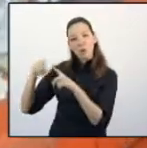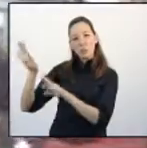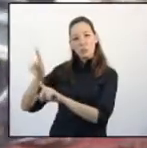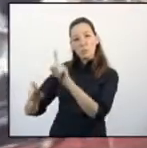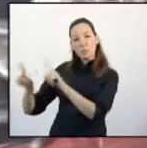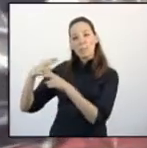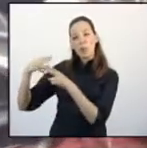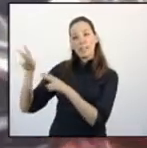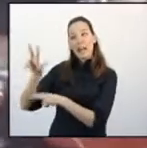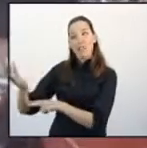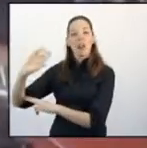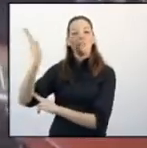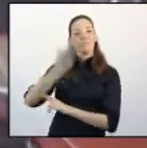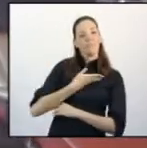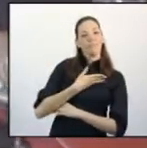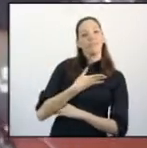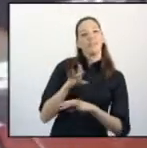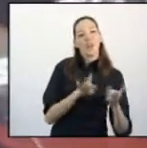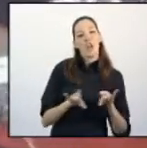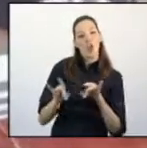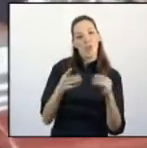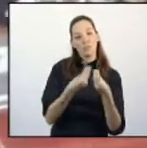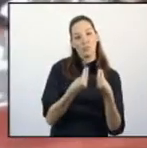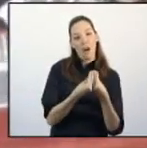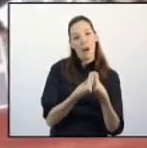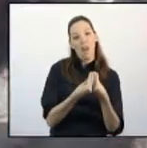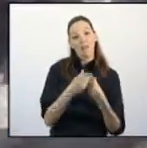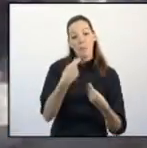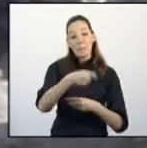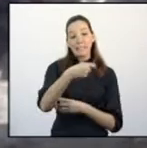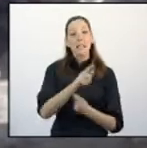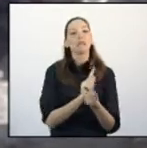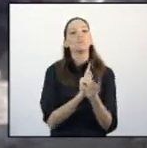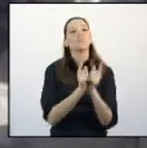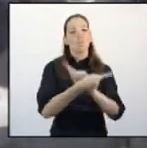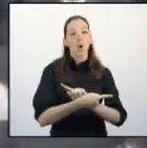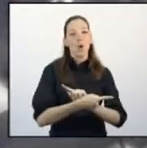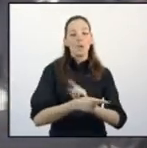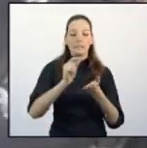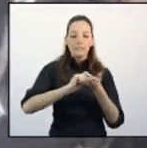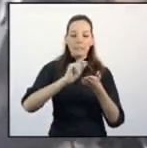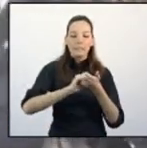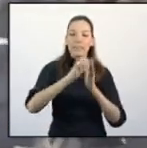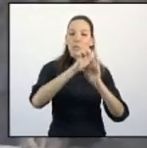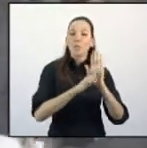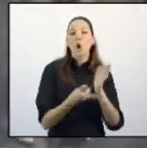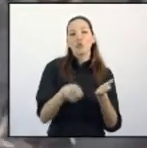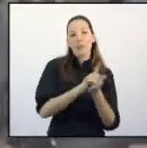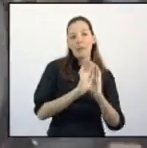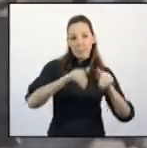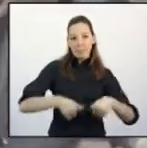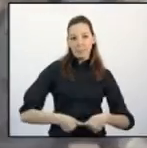política nacional afectan a la Junta Regional y tras un cambio de presidencia se retoma la redacción del proyecto de estatuto